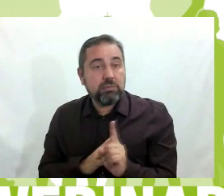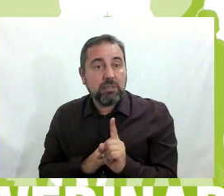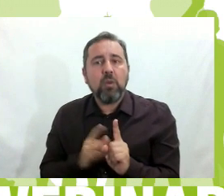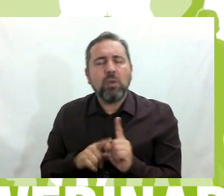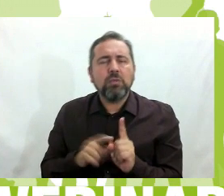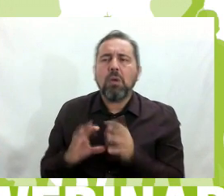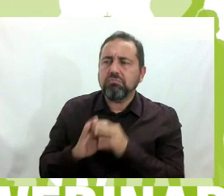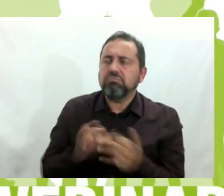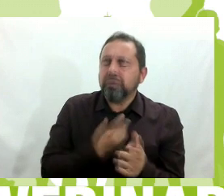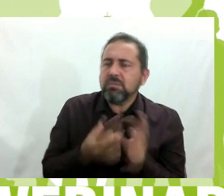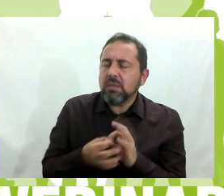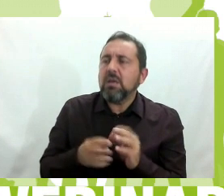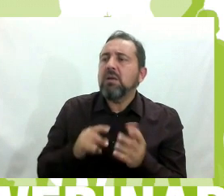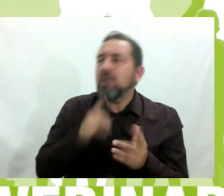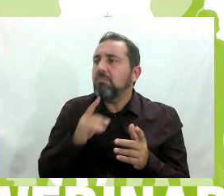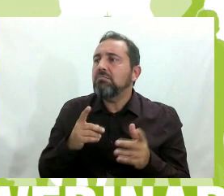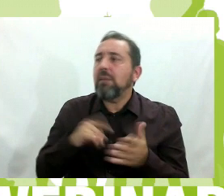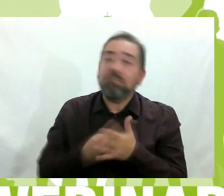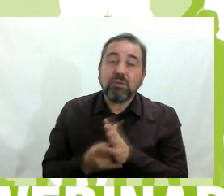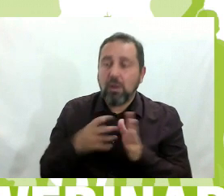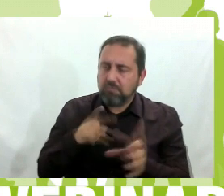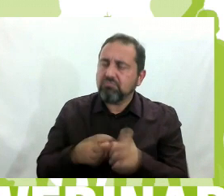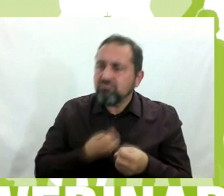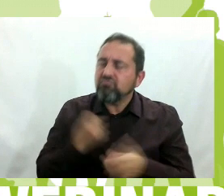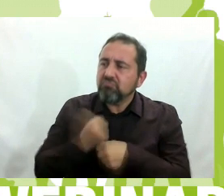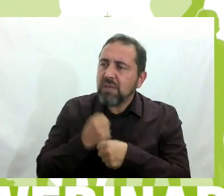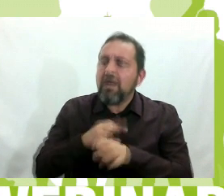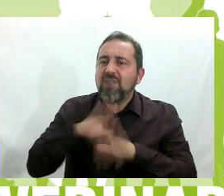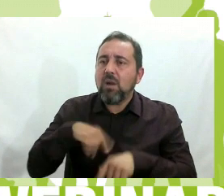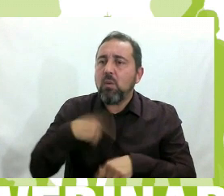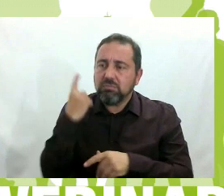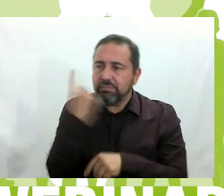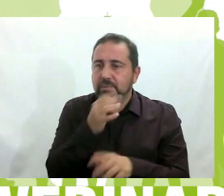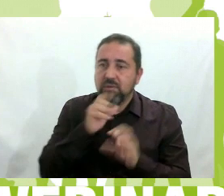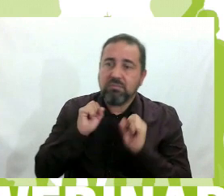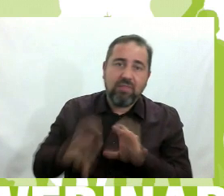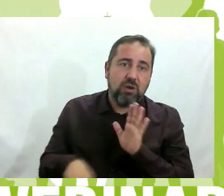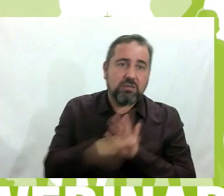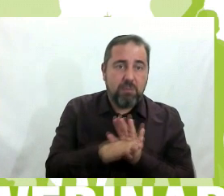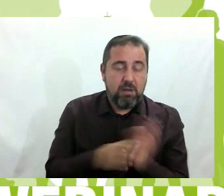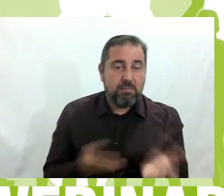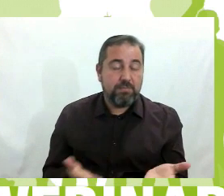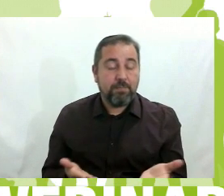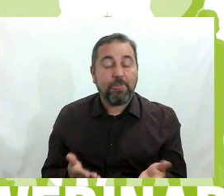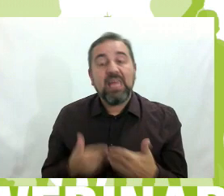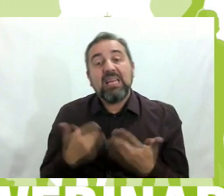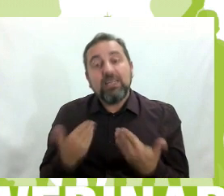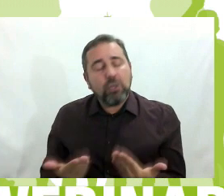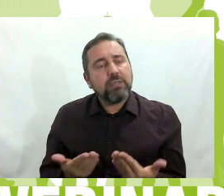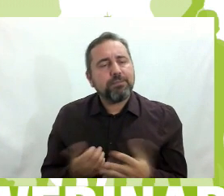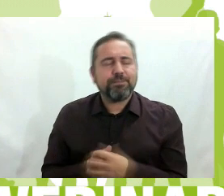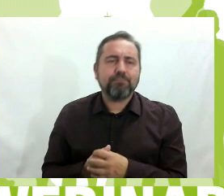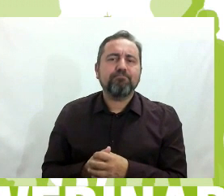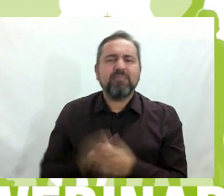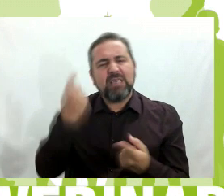perfectamente en los proyectos, luego los tiene que aguantar. El ingrediente fundamental, como el que contamos, bueno, pues es con el